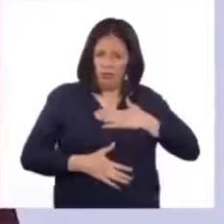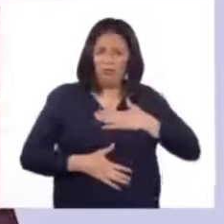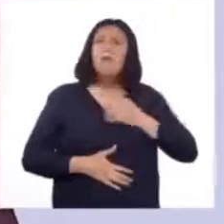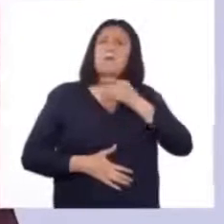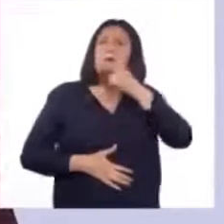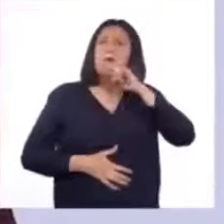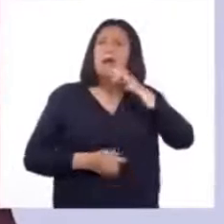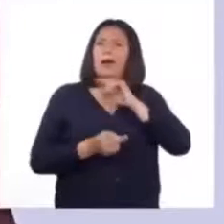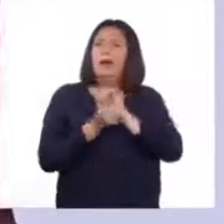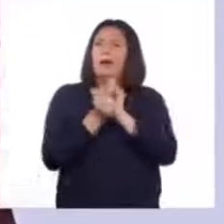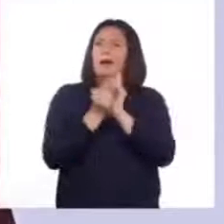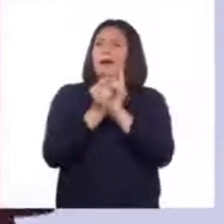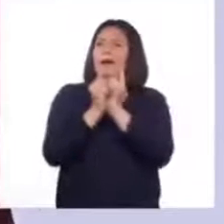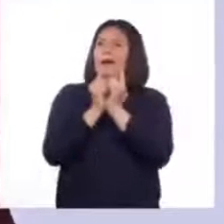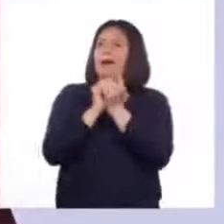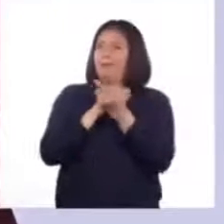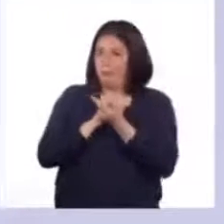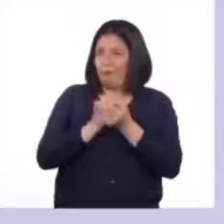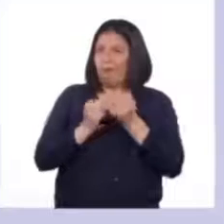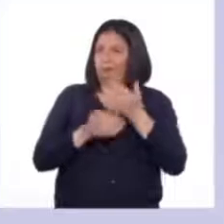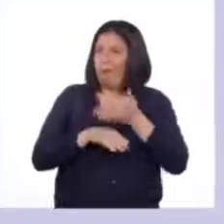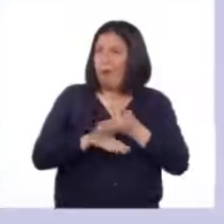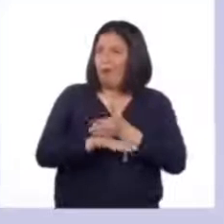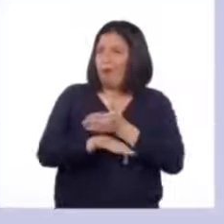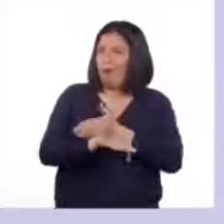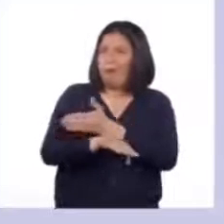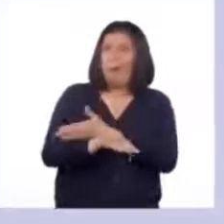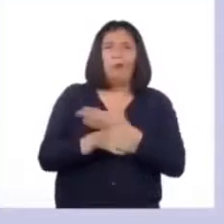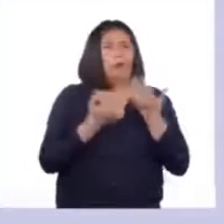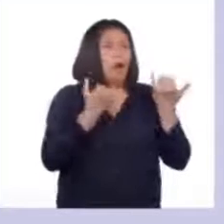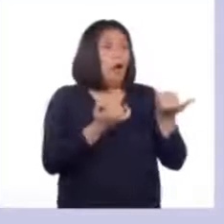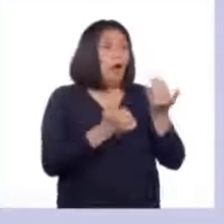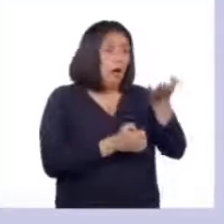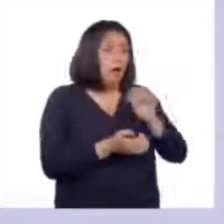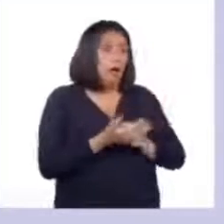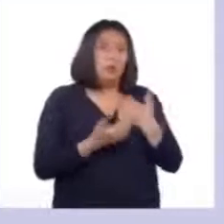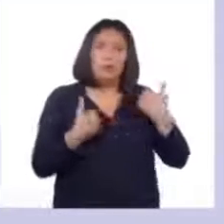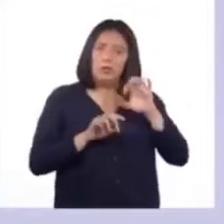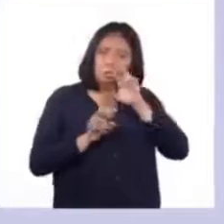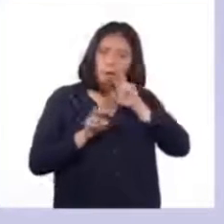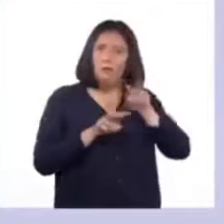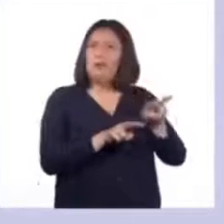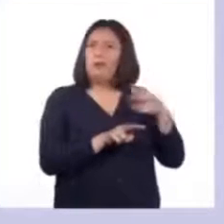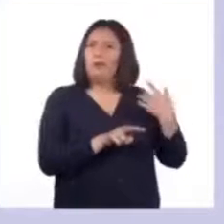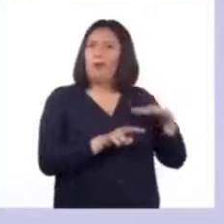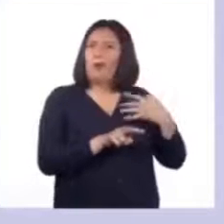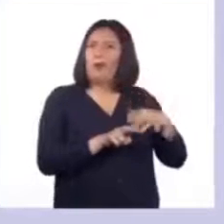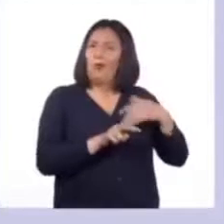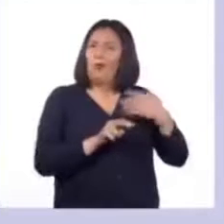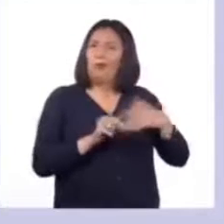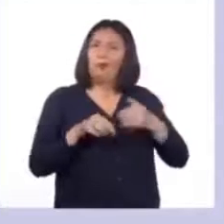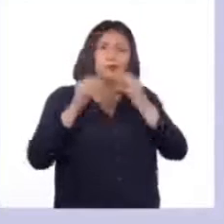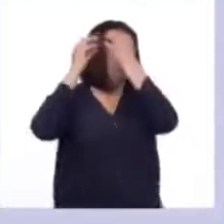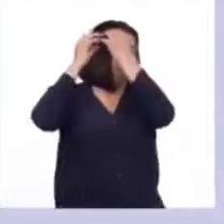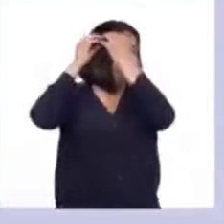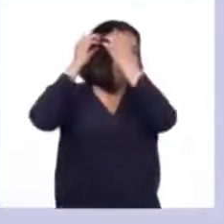chica vaya cambiando gradualmente. Hasta este momento, hemos visto todo el viaje de las hormonas en el cuerpo de